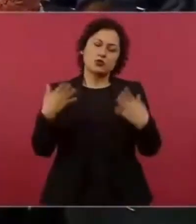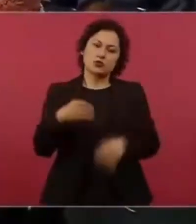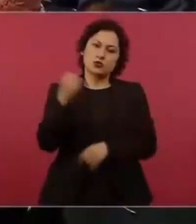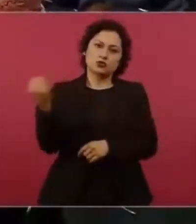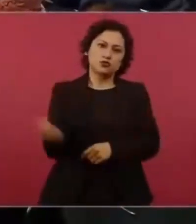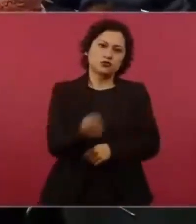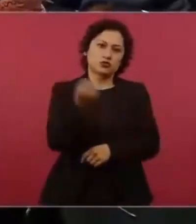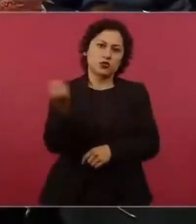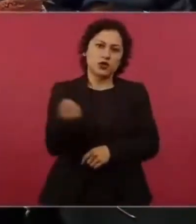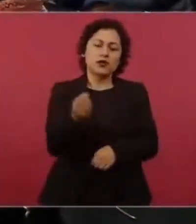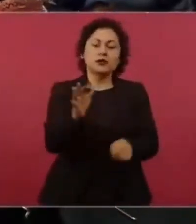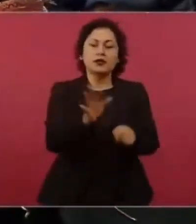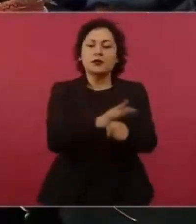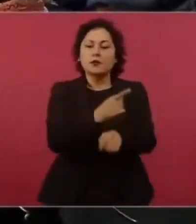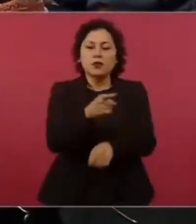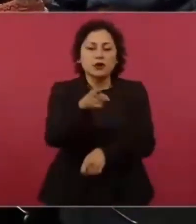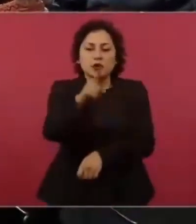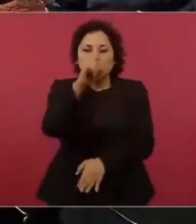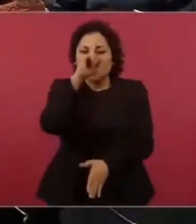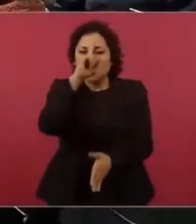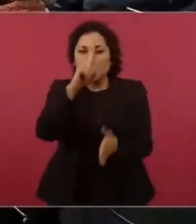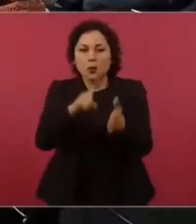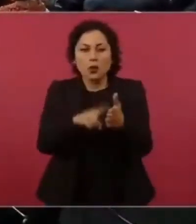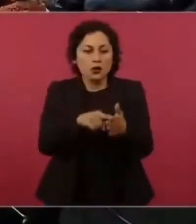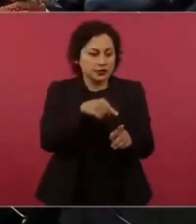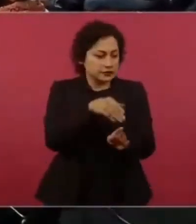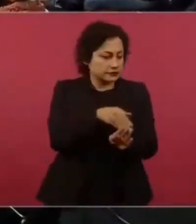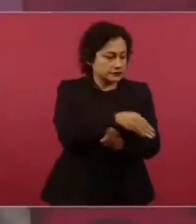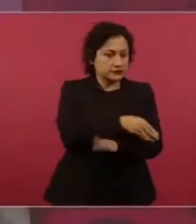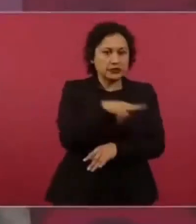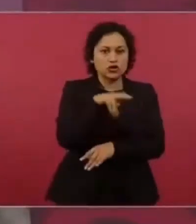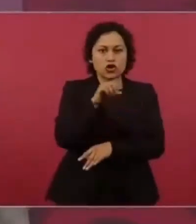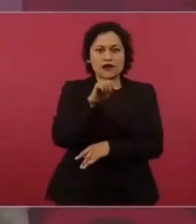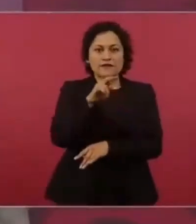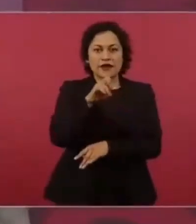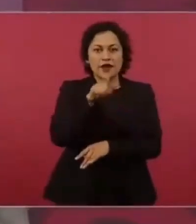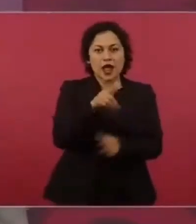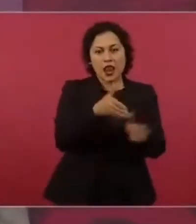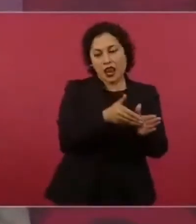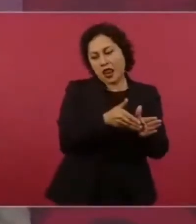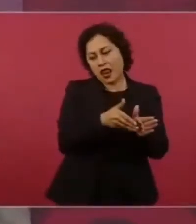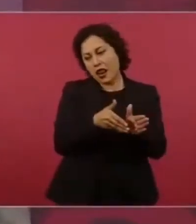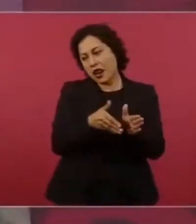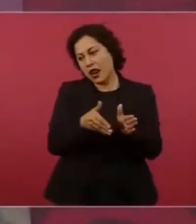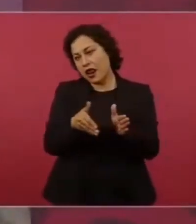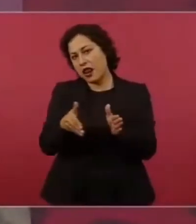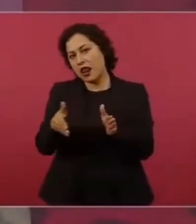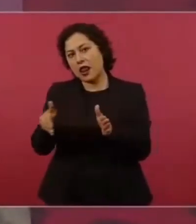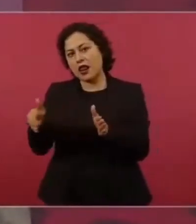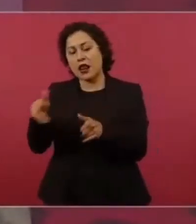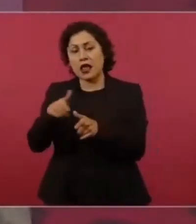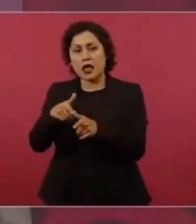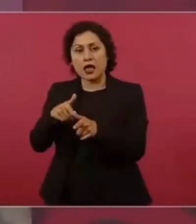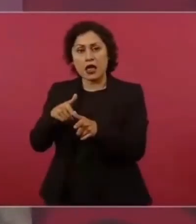comprando petróleo crudo. Lo puedo probar técnicamente, científicamente.